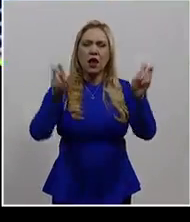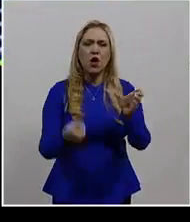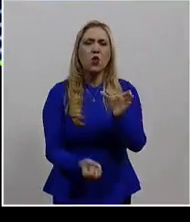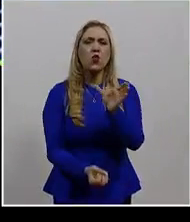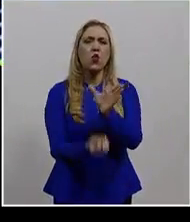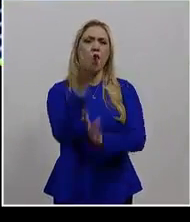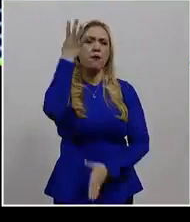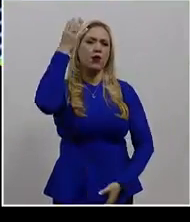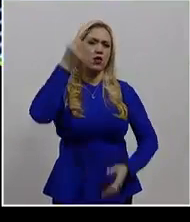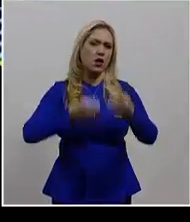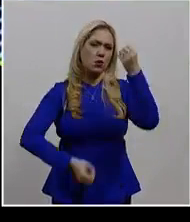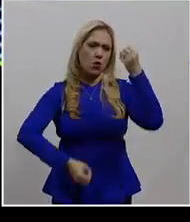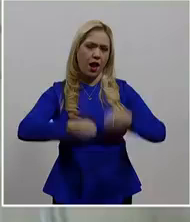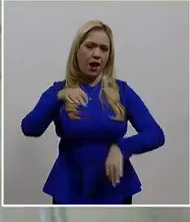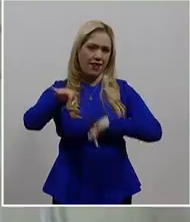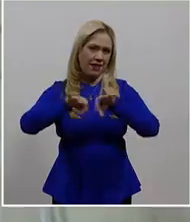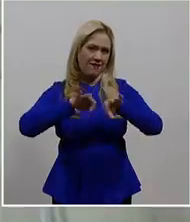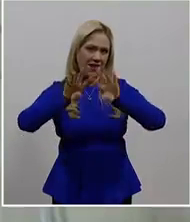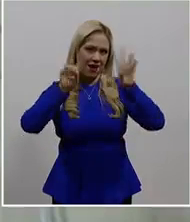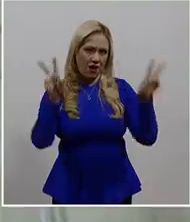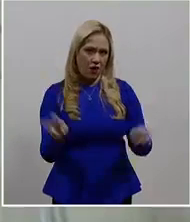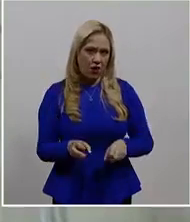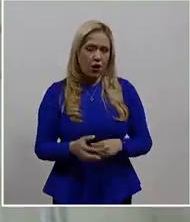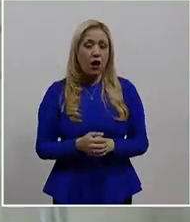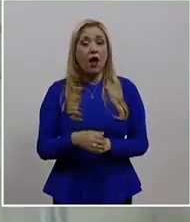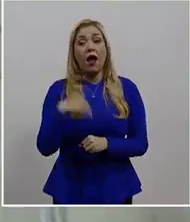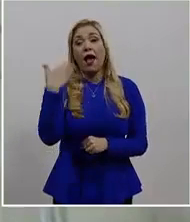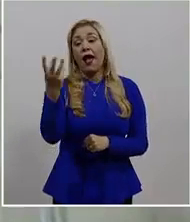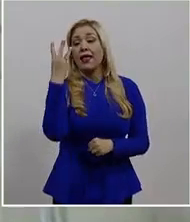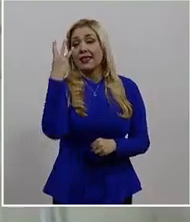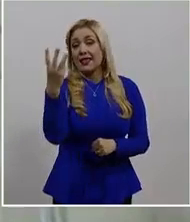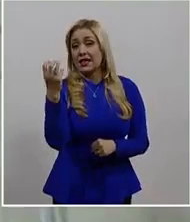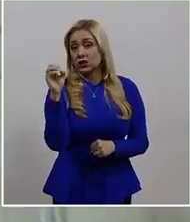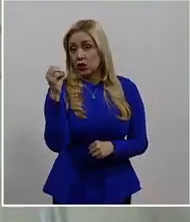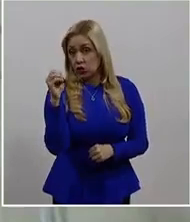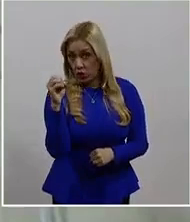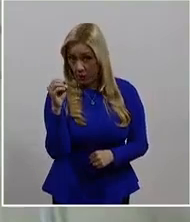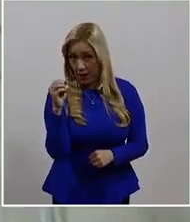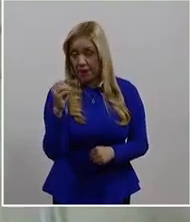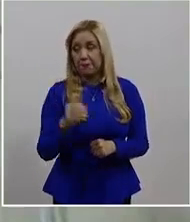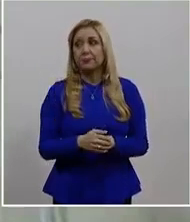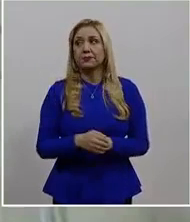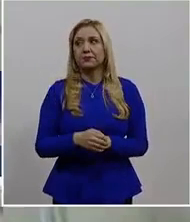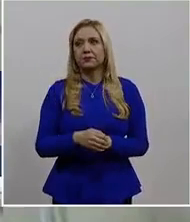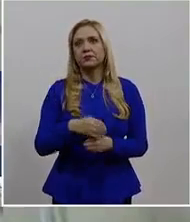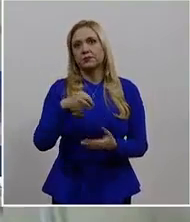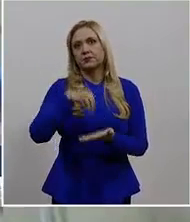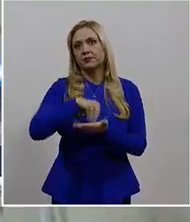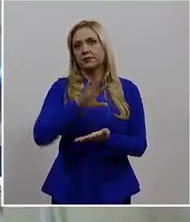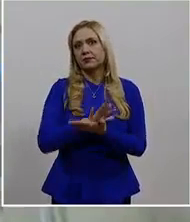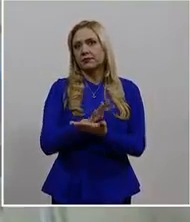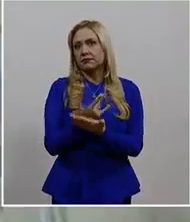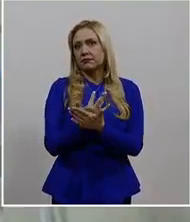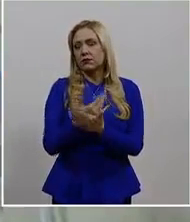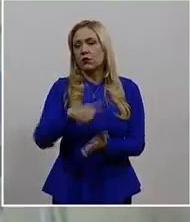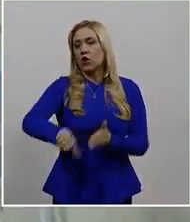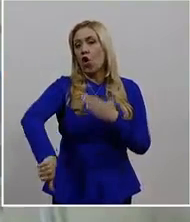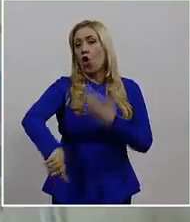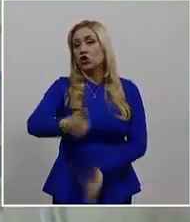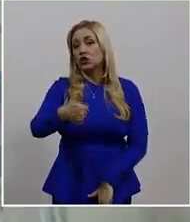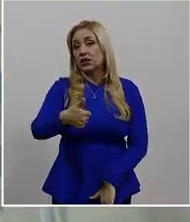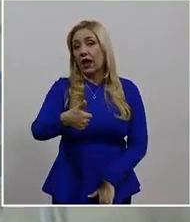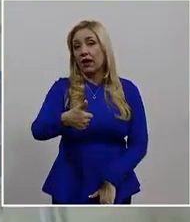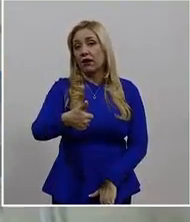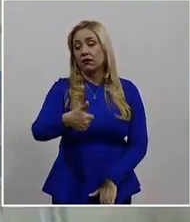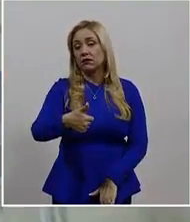nuevos tribunales en materia laboral. Y para el 3 de octubre de este año están pendientes 11 que